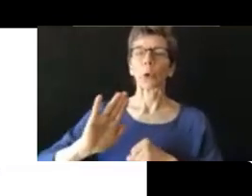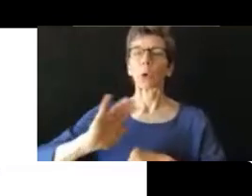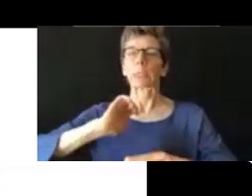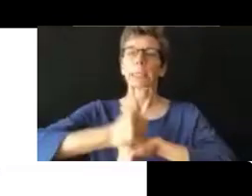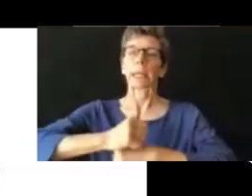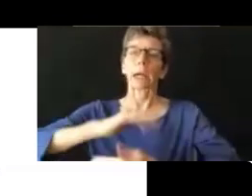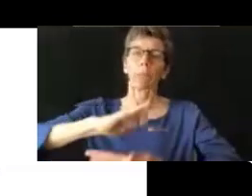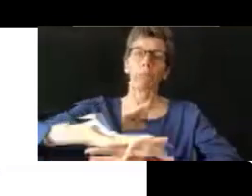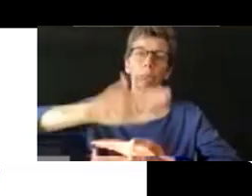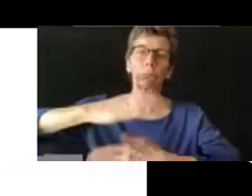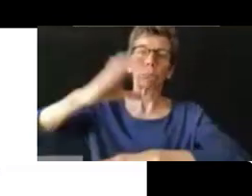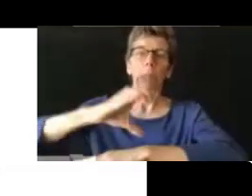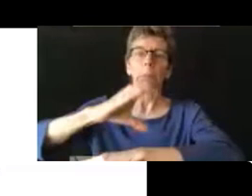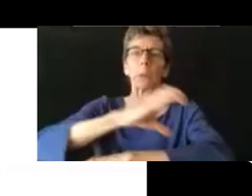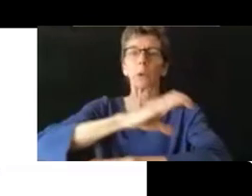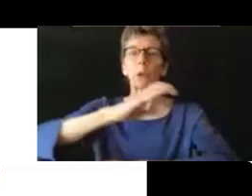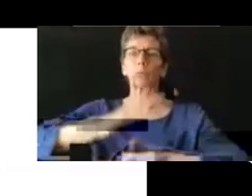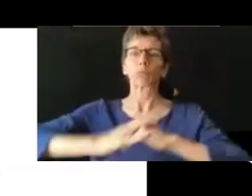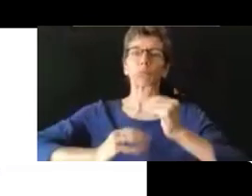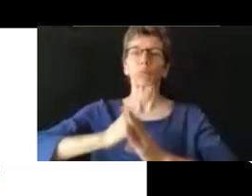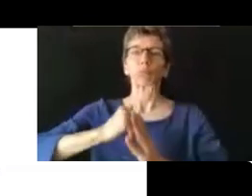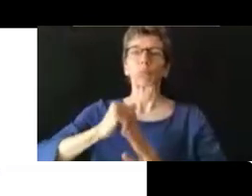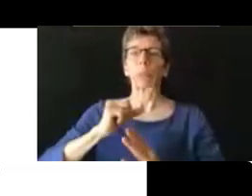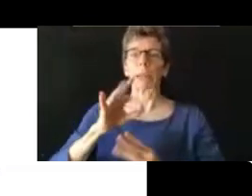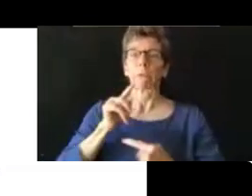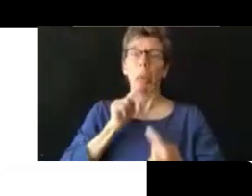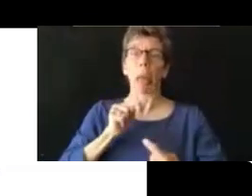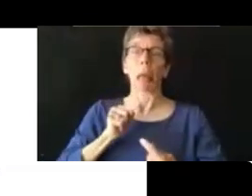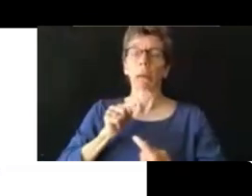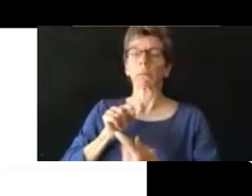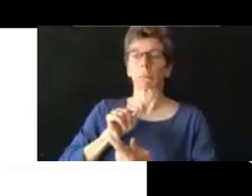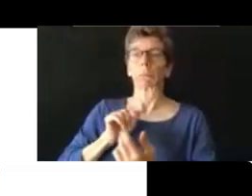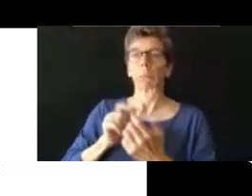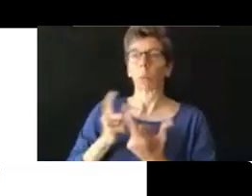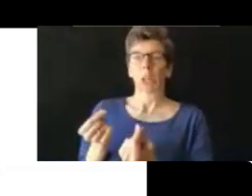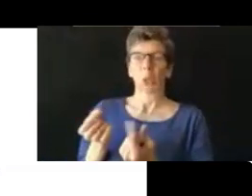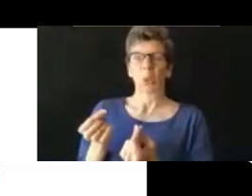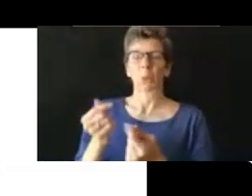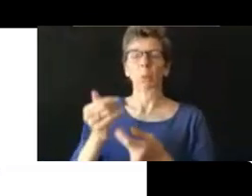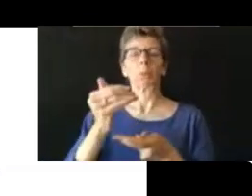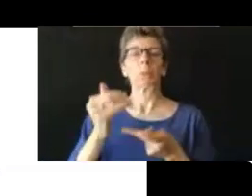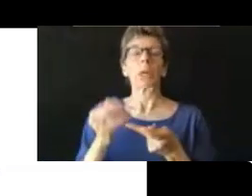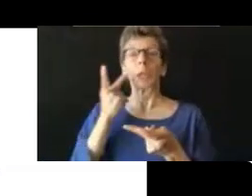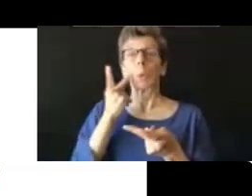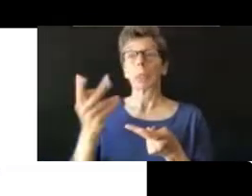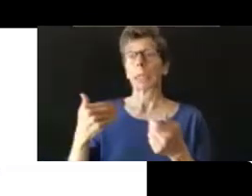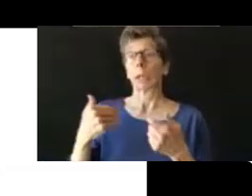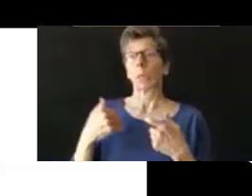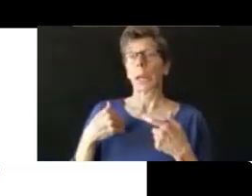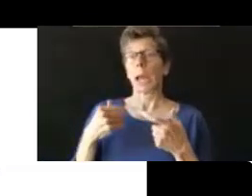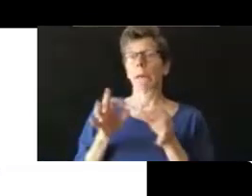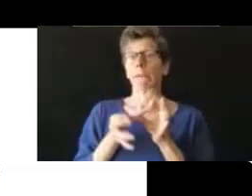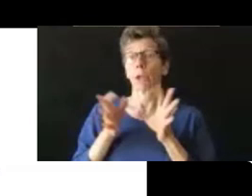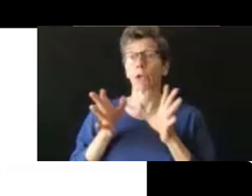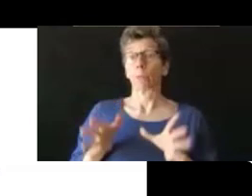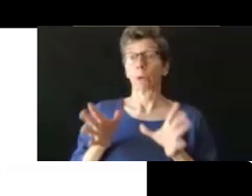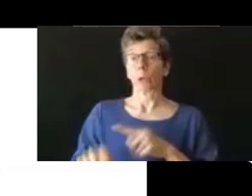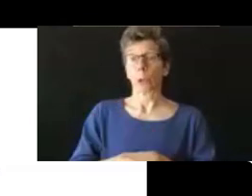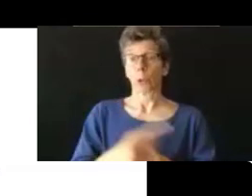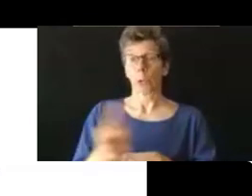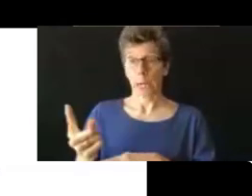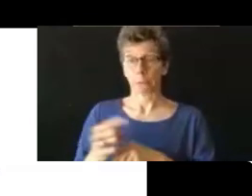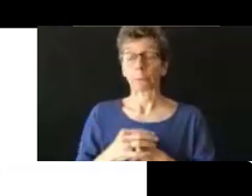computadora, hay que hacer si no lo está. Y también van a notar que tenemos intérpretes que nos están asistiendo el día de hoy.